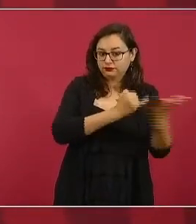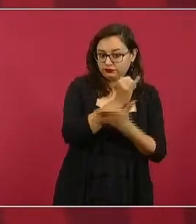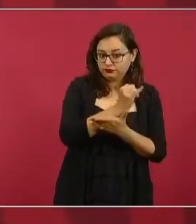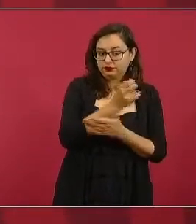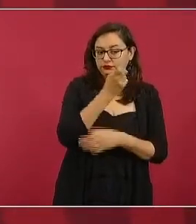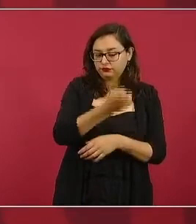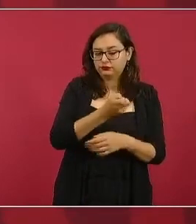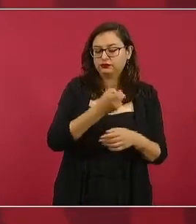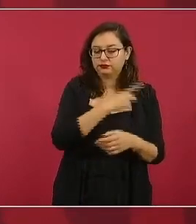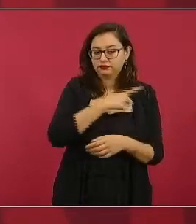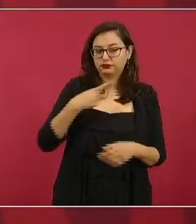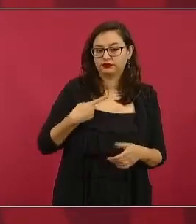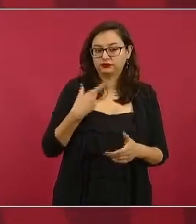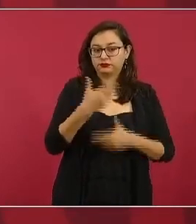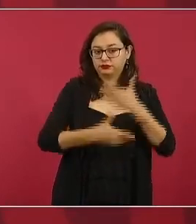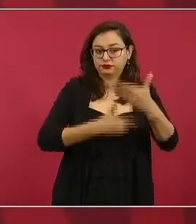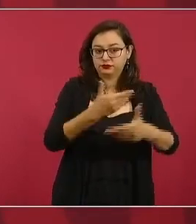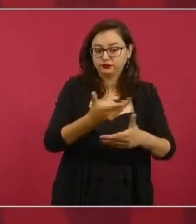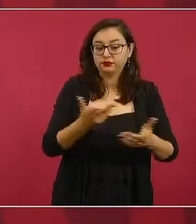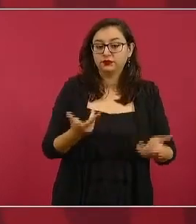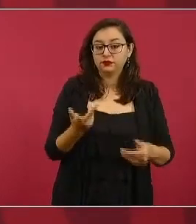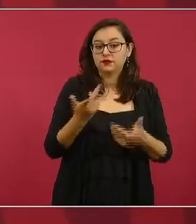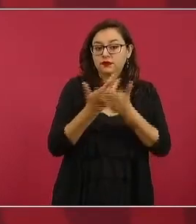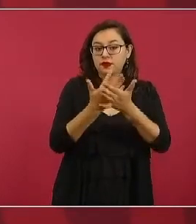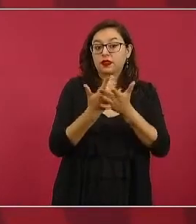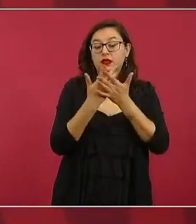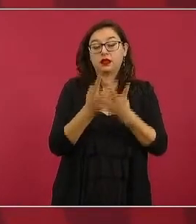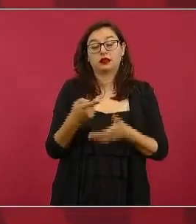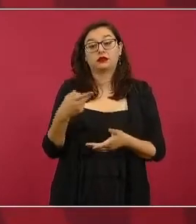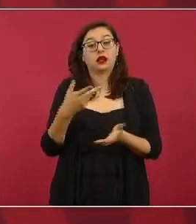tener también tintes políticos